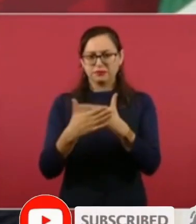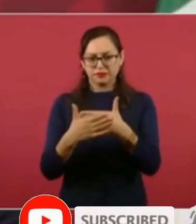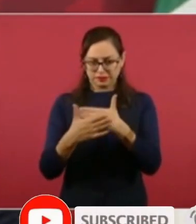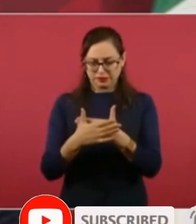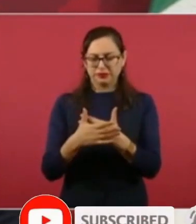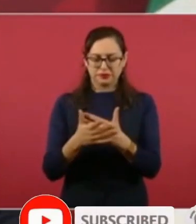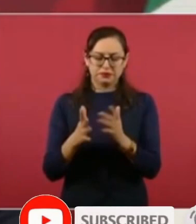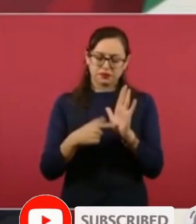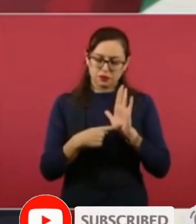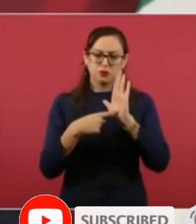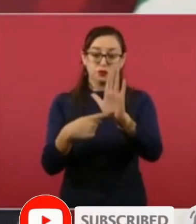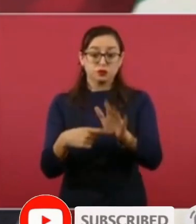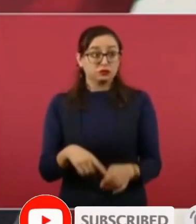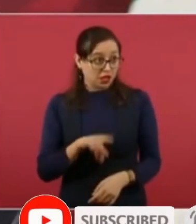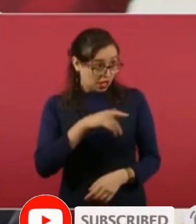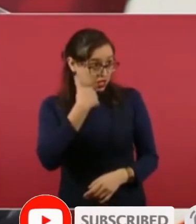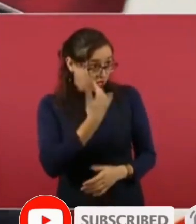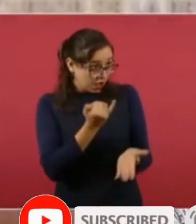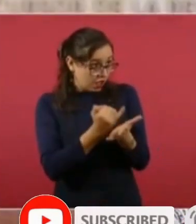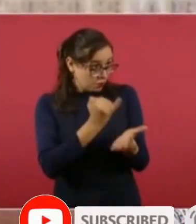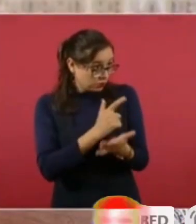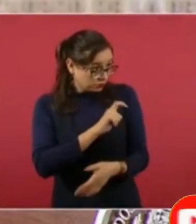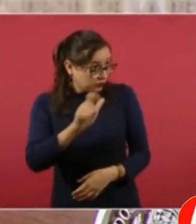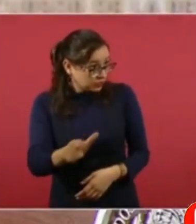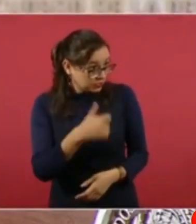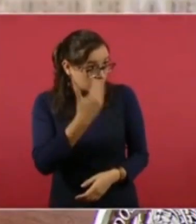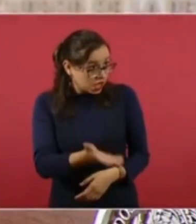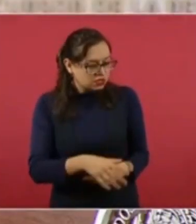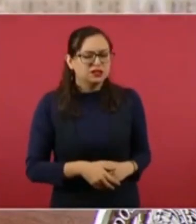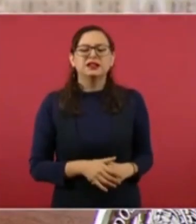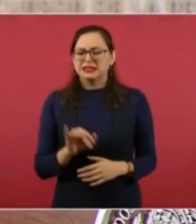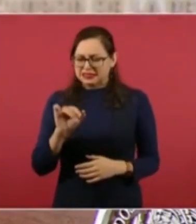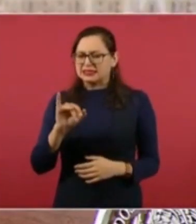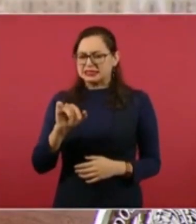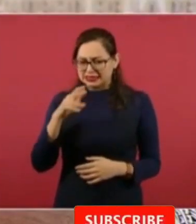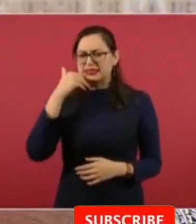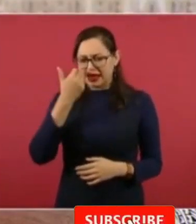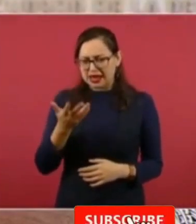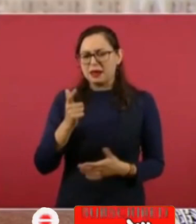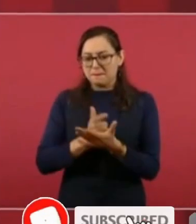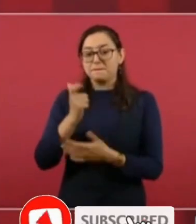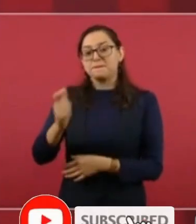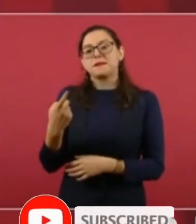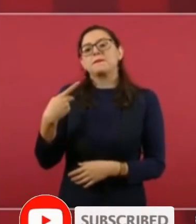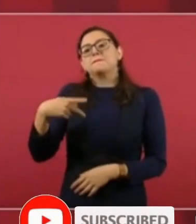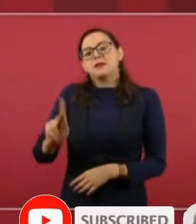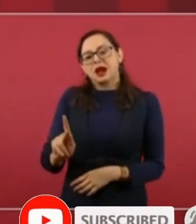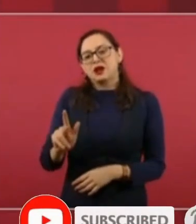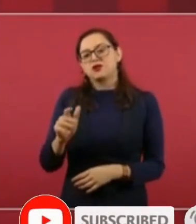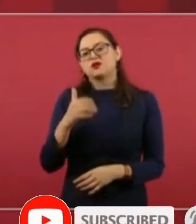y está haciendo uso de su derecho a la defensa